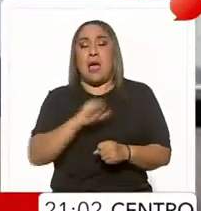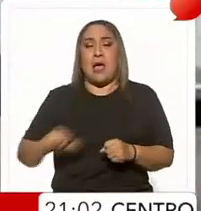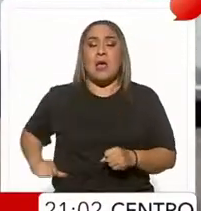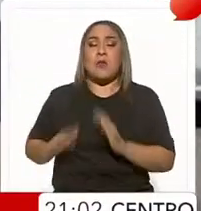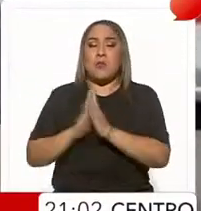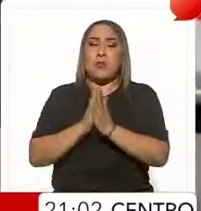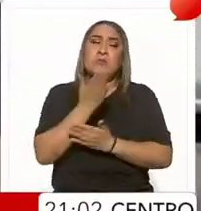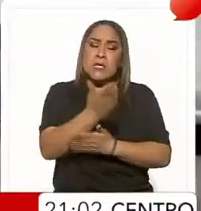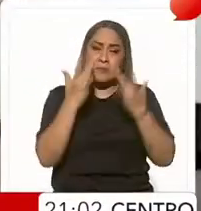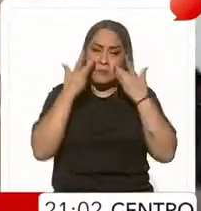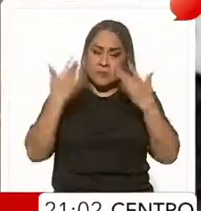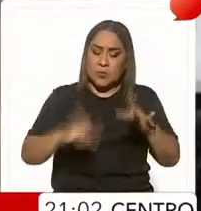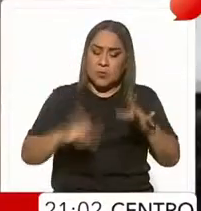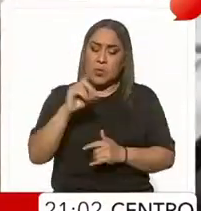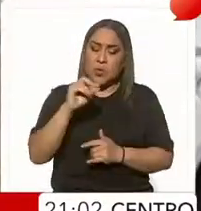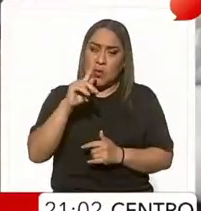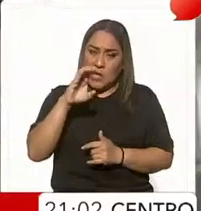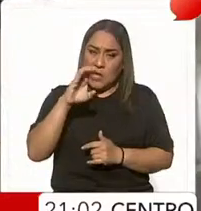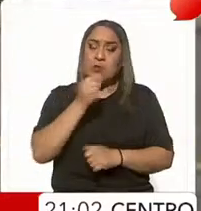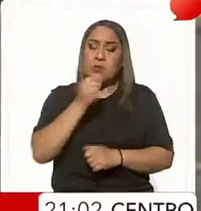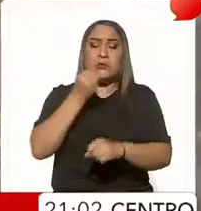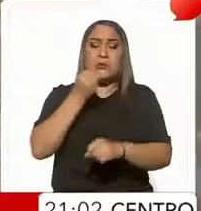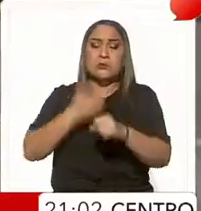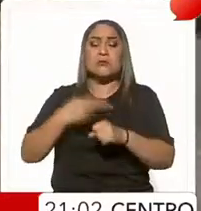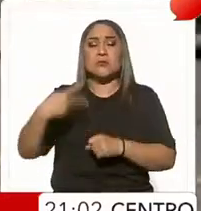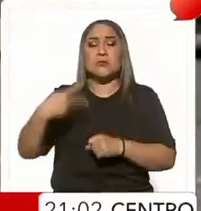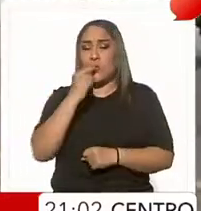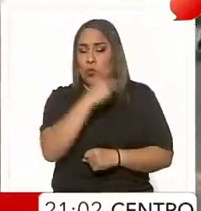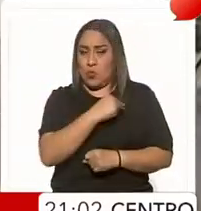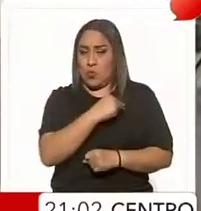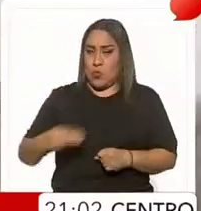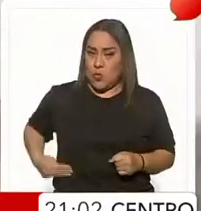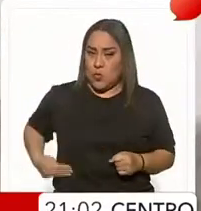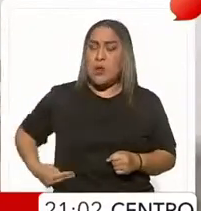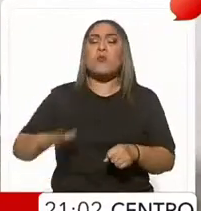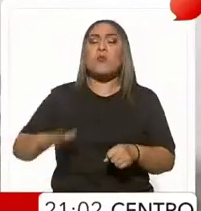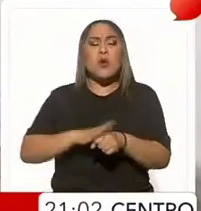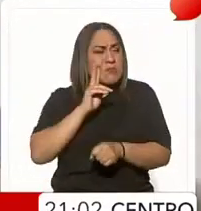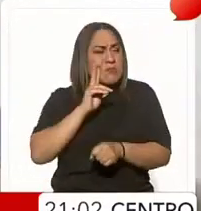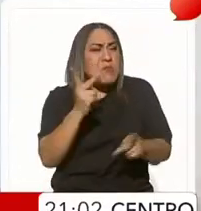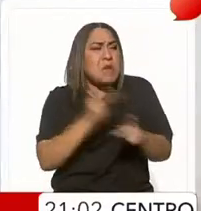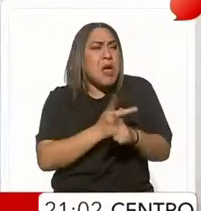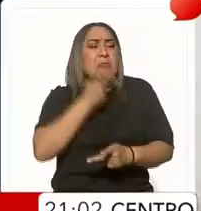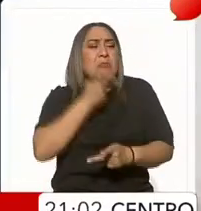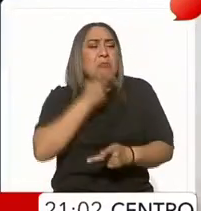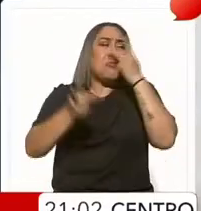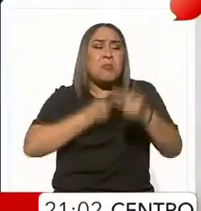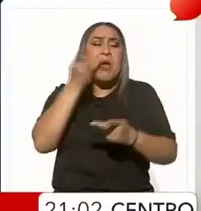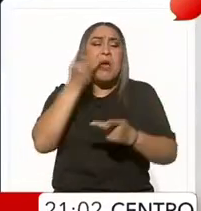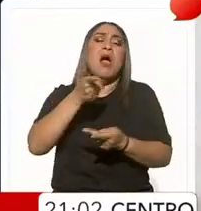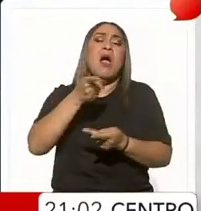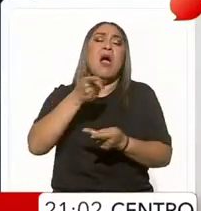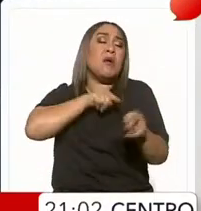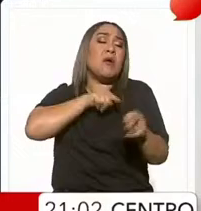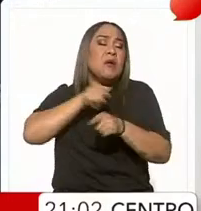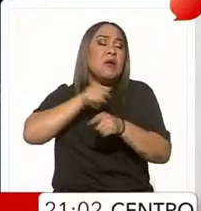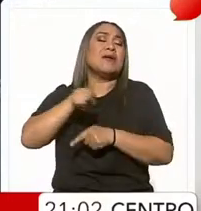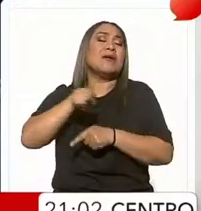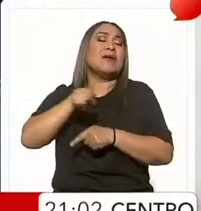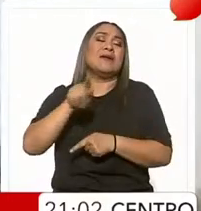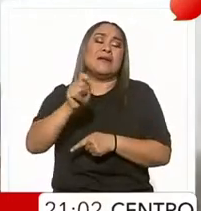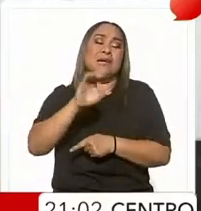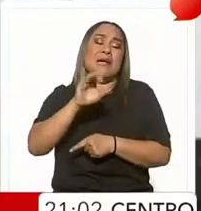este lunes la renuncia de Doroteo Vázquez, secretario de Seguridad del municipio, tras las críticas por sus declaraciones revictimizantes en el caso Camila.